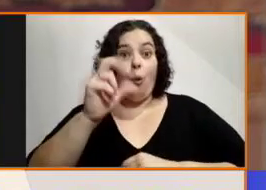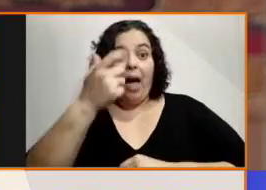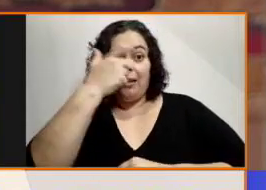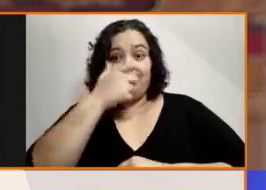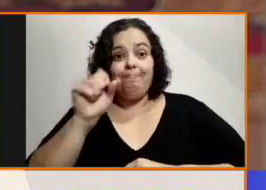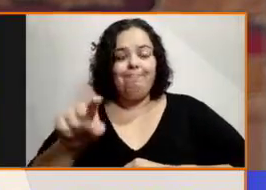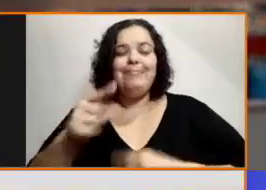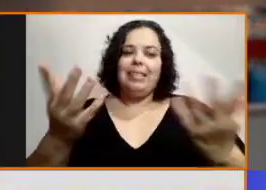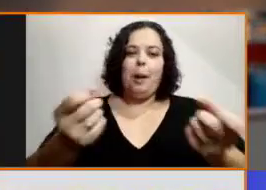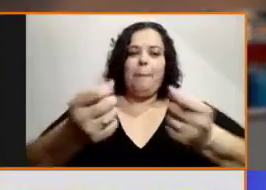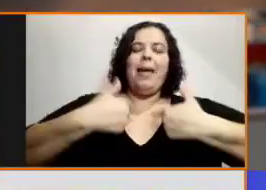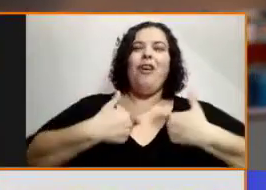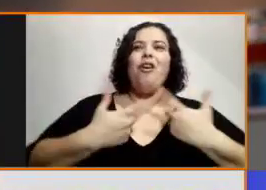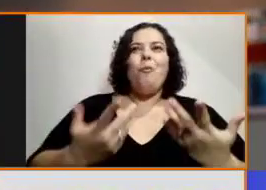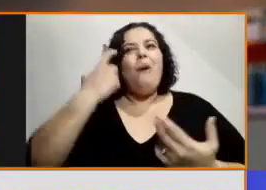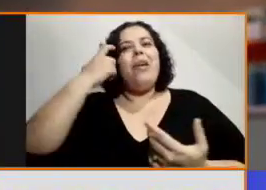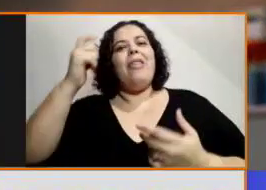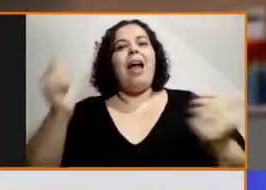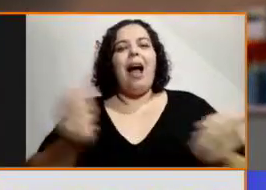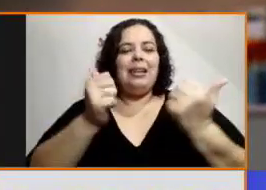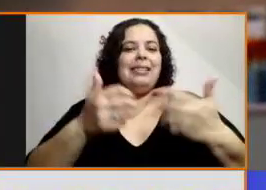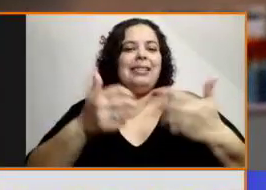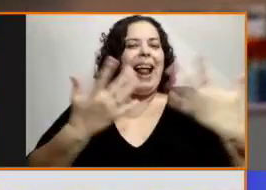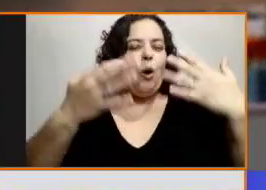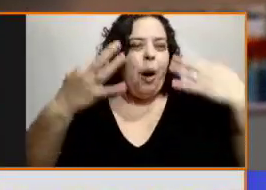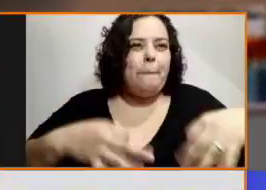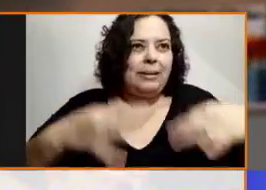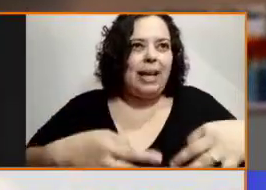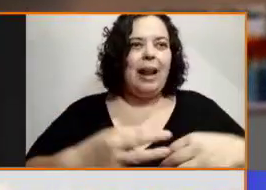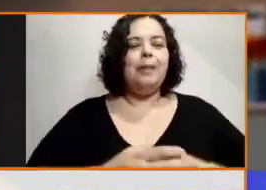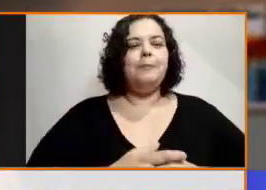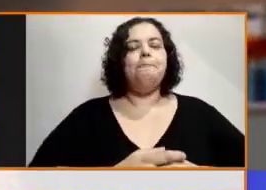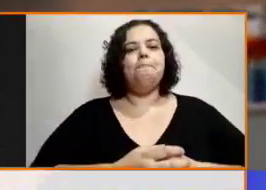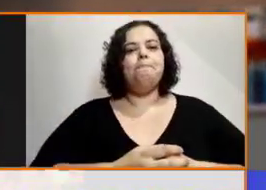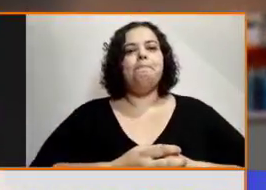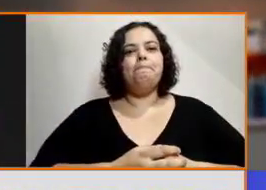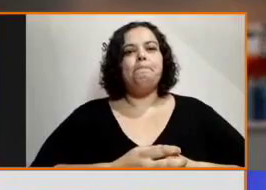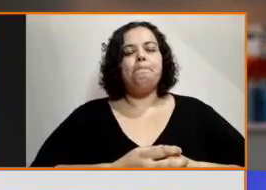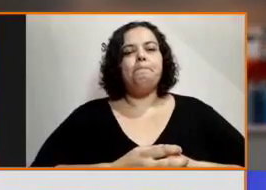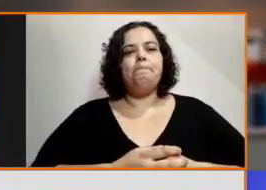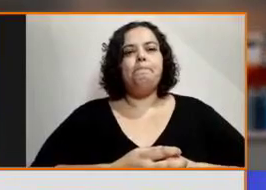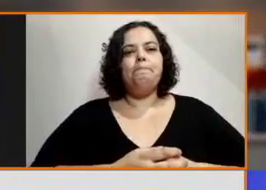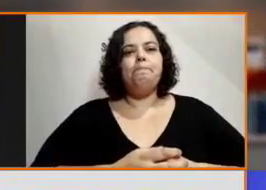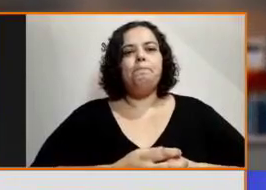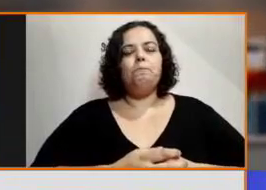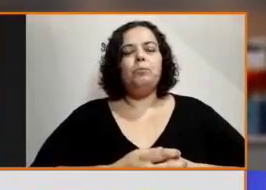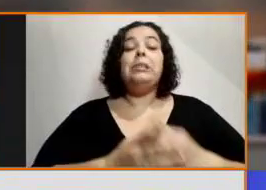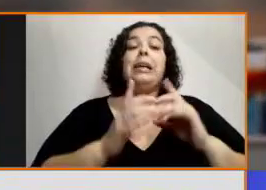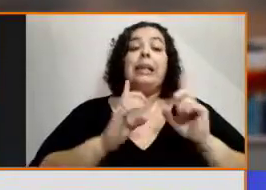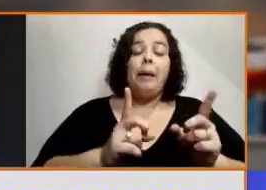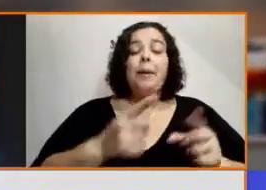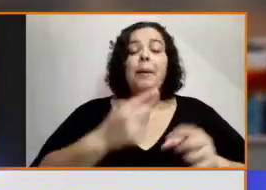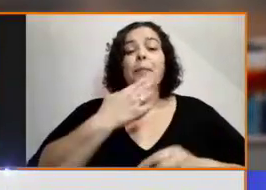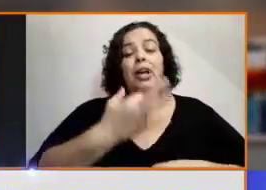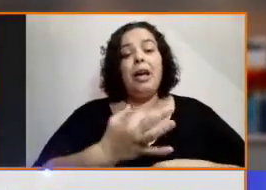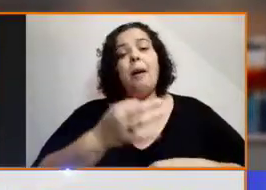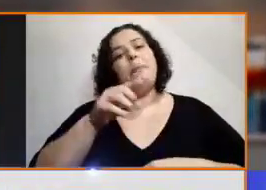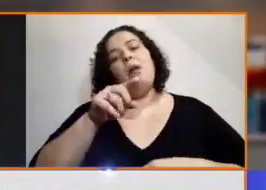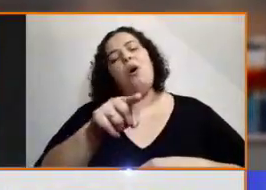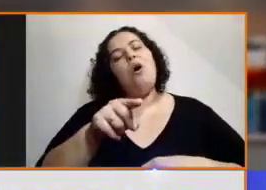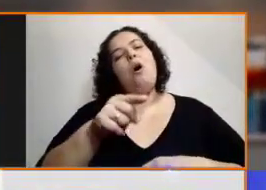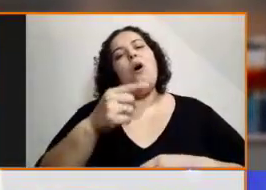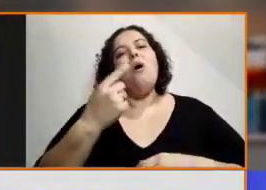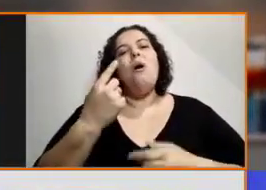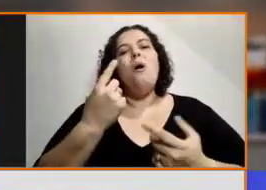el fondo, capaz que fuiste atleta guía, ¿cómo empezaste a tenerlo? Porque de alguna manera esto refleja una inquietud, claramente una inclinación,